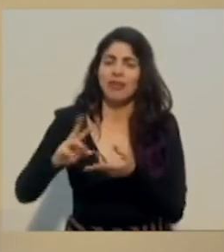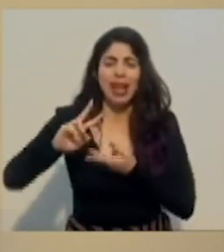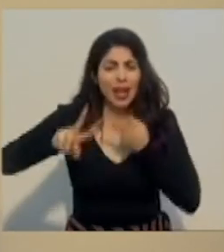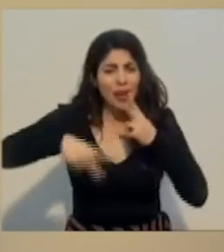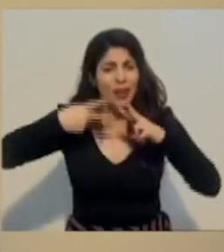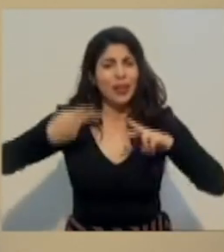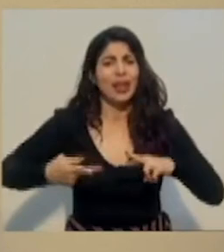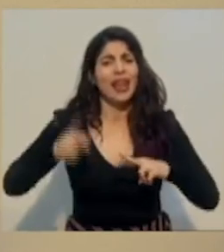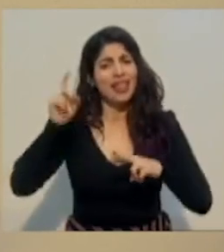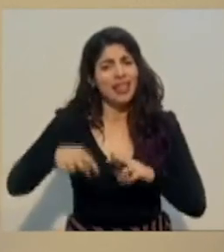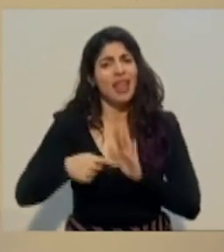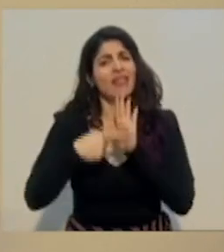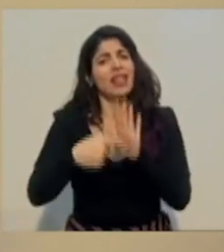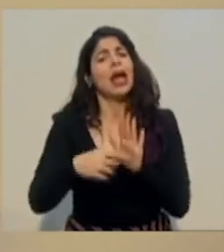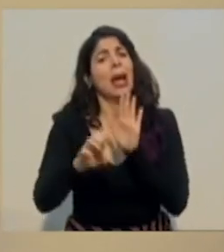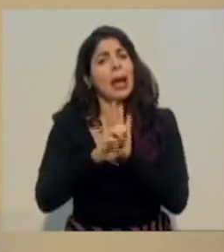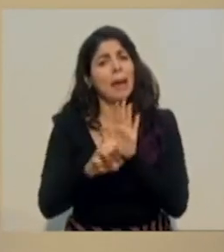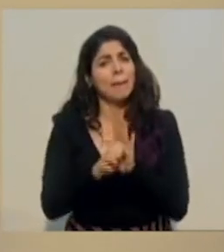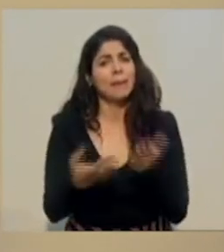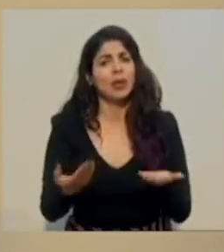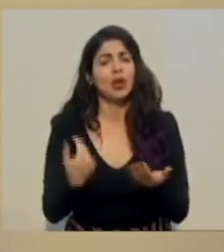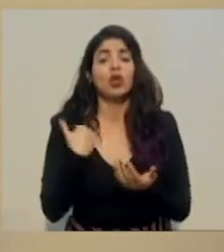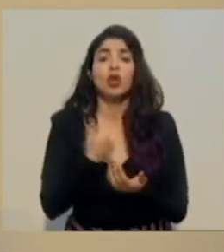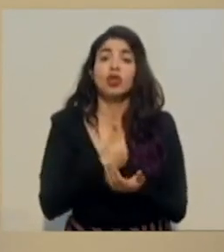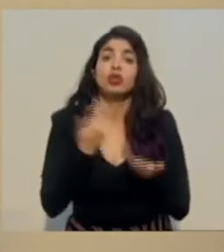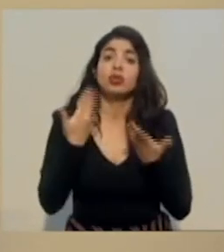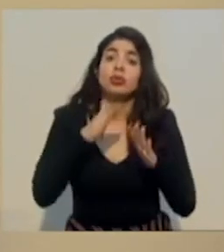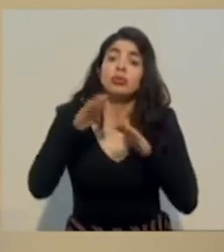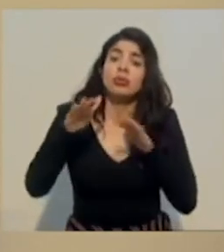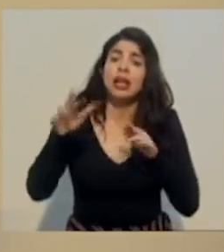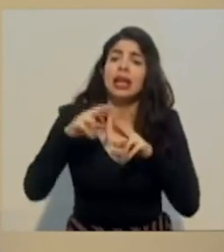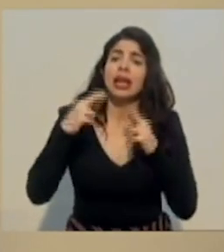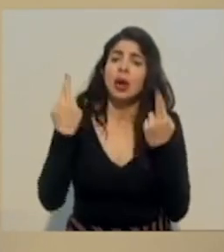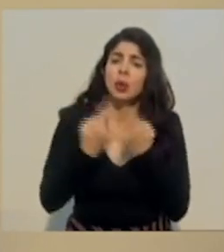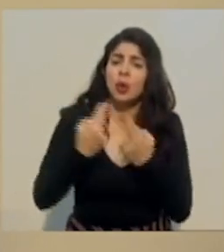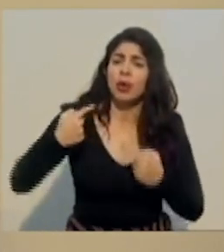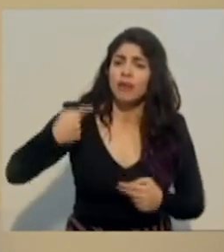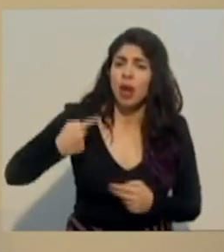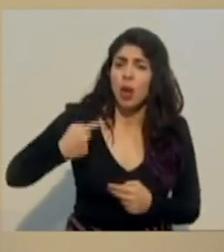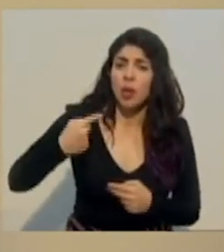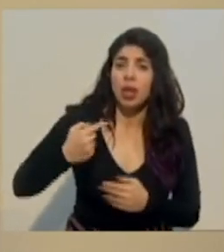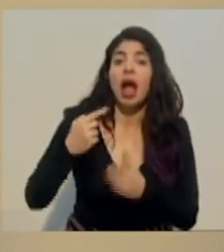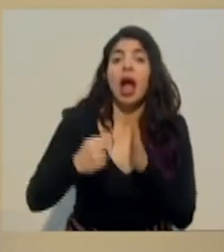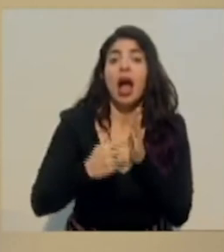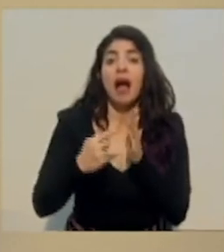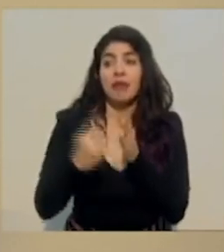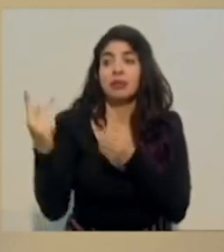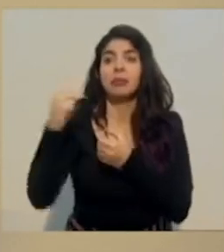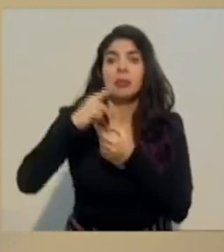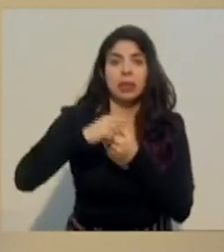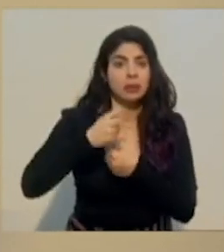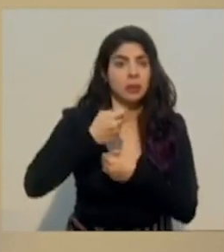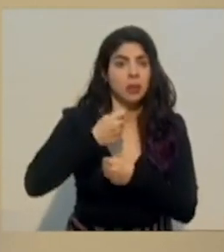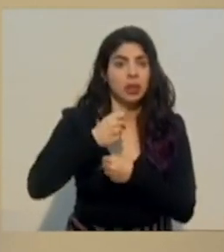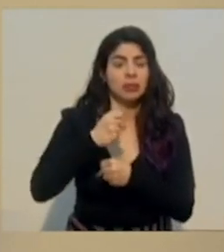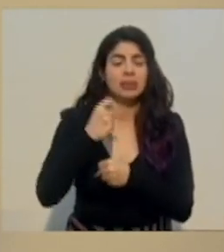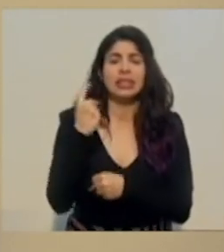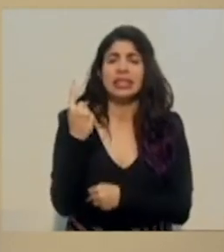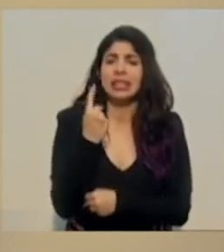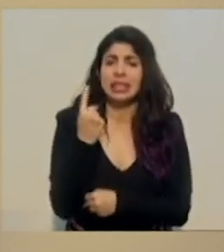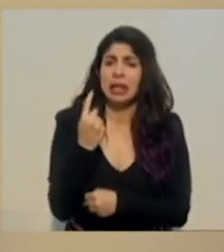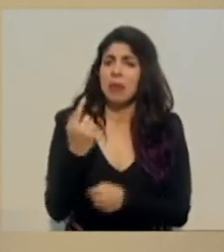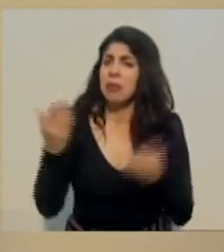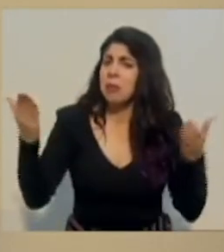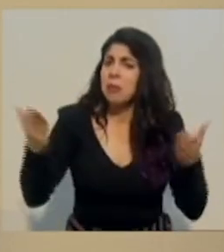Nosotros convocamos reuniones permanentes, en algunas participa la municipalidad y siempre son muy bienvenidas las experiencias de estas